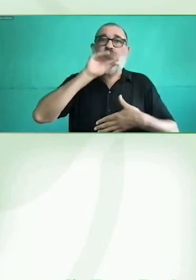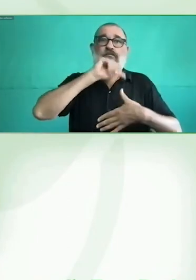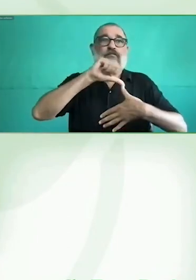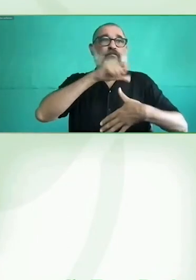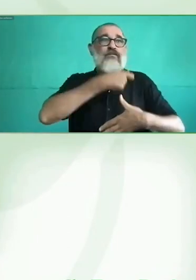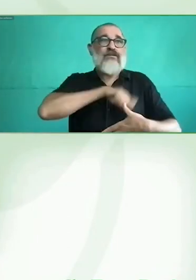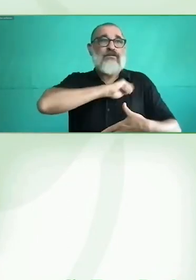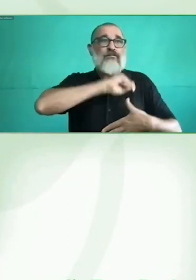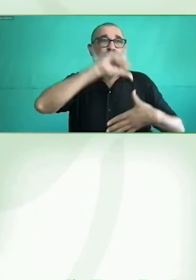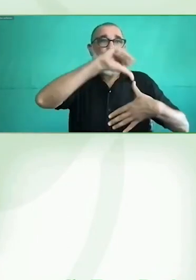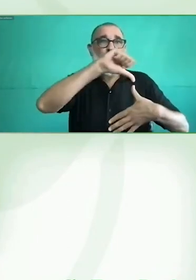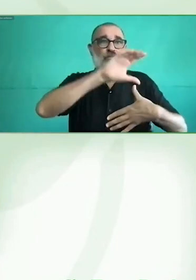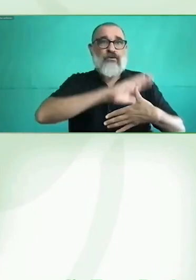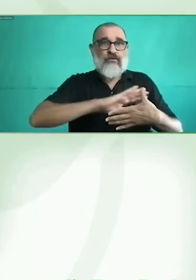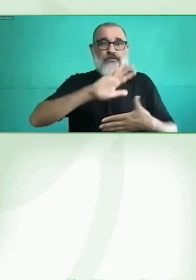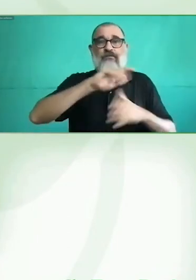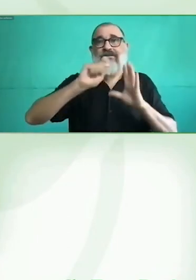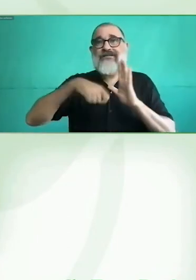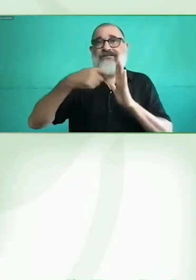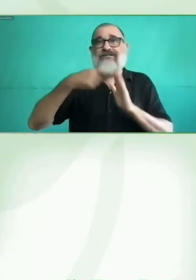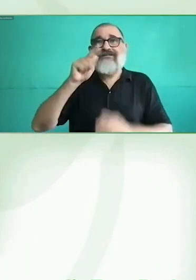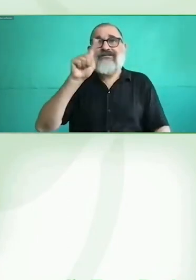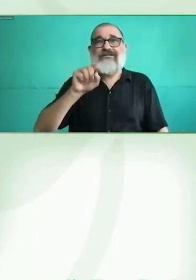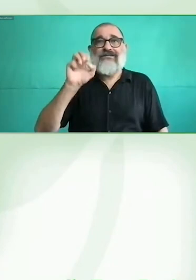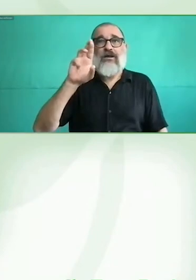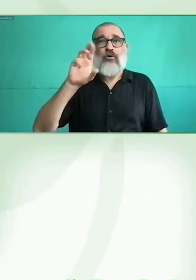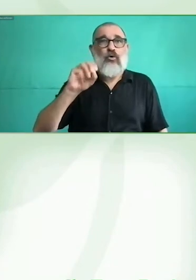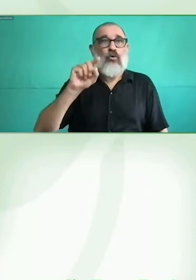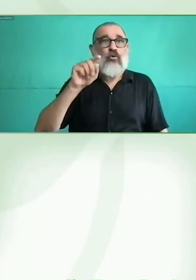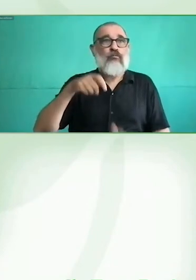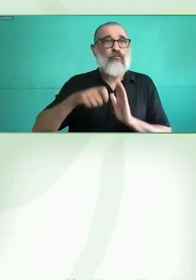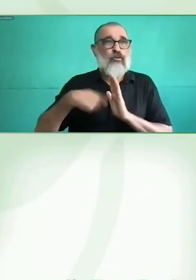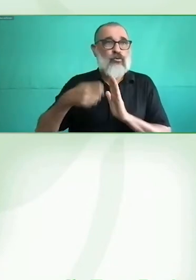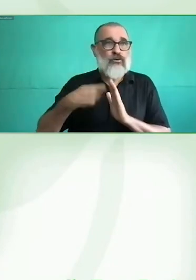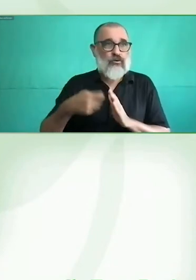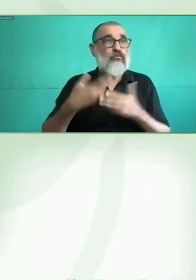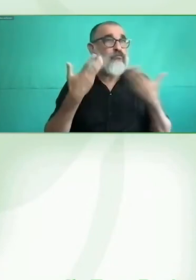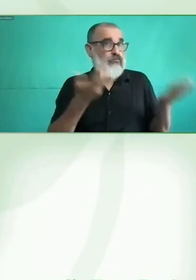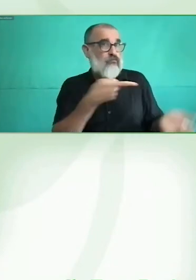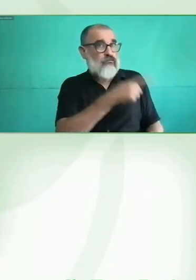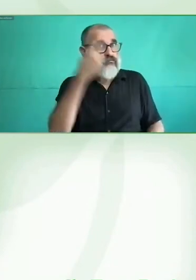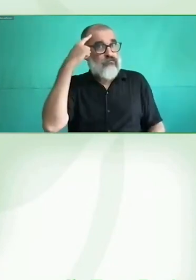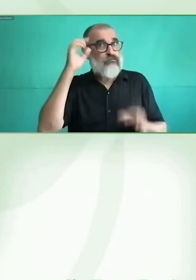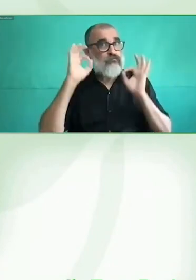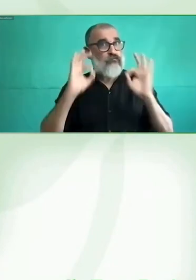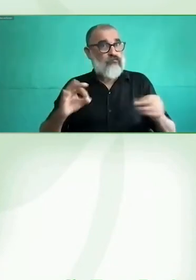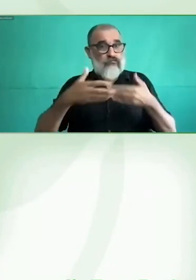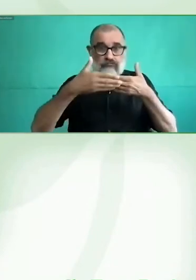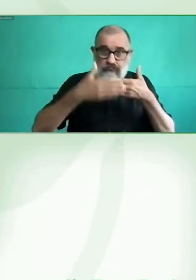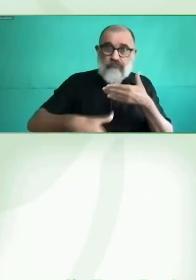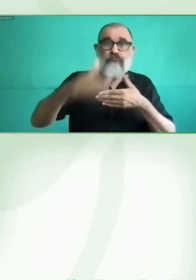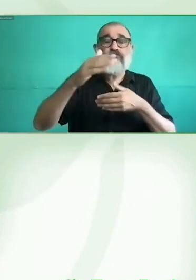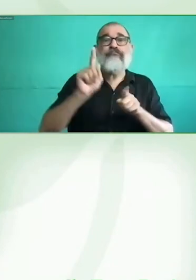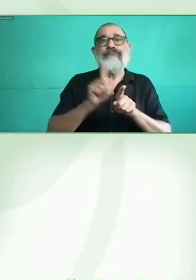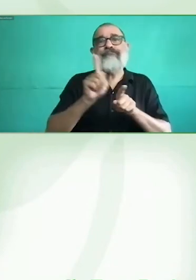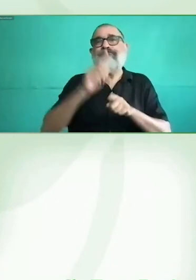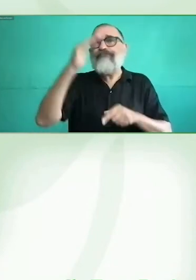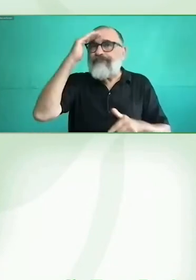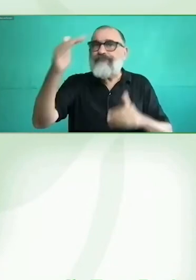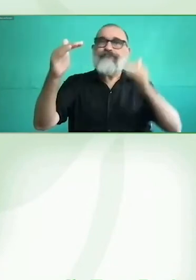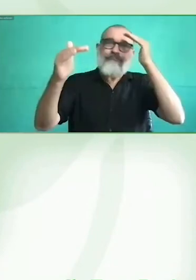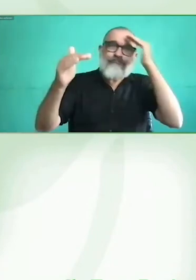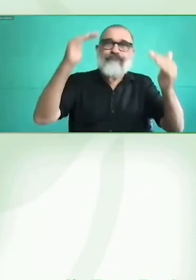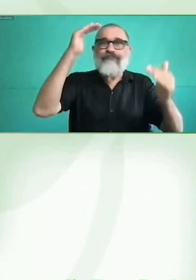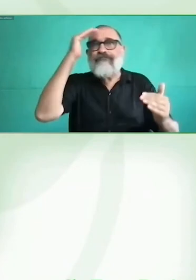conferencia para, bueno, aprovechar el tiempo que tenemos por delante y todas las sesiones que formarán parte hoy y